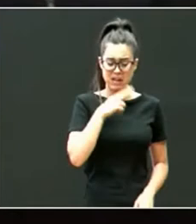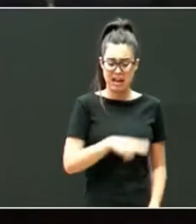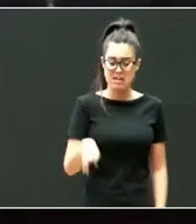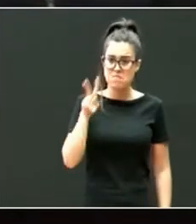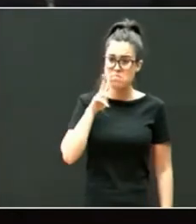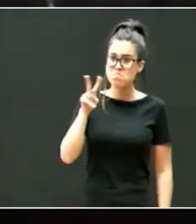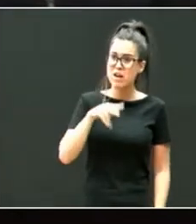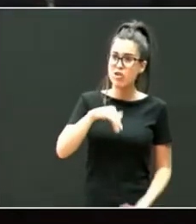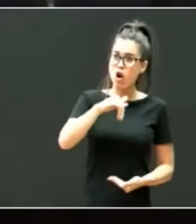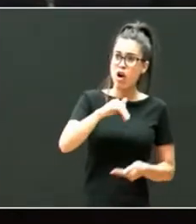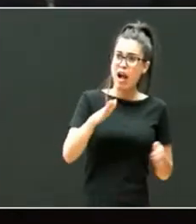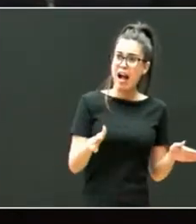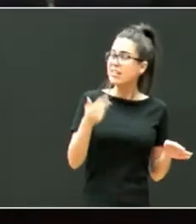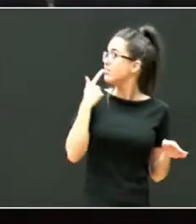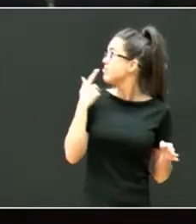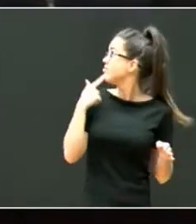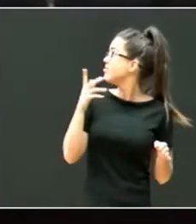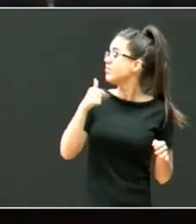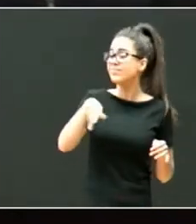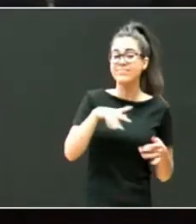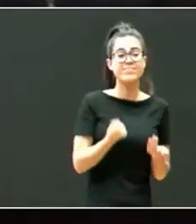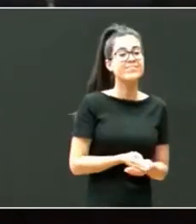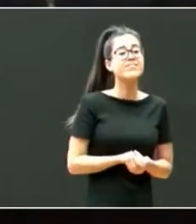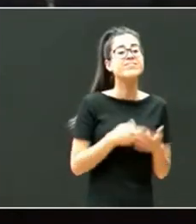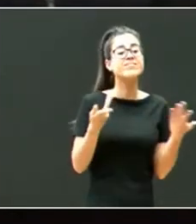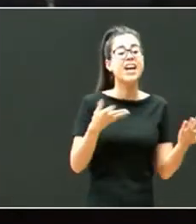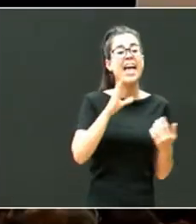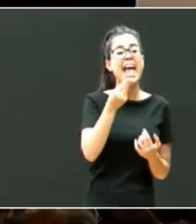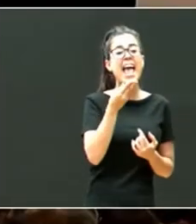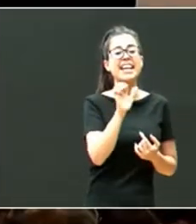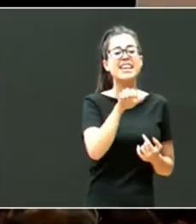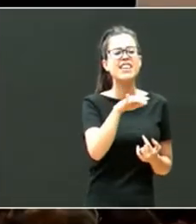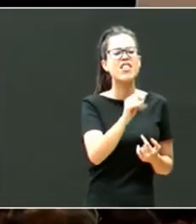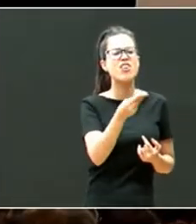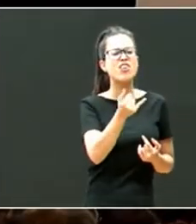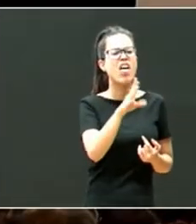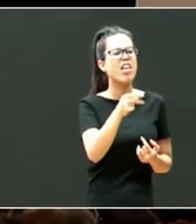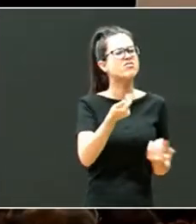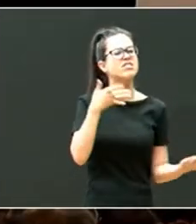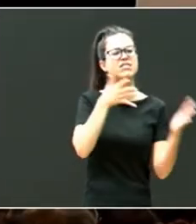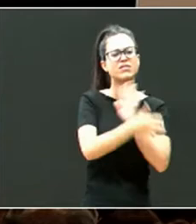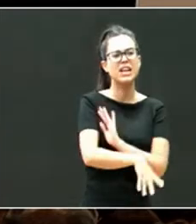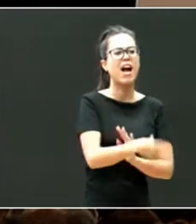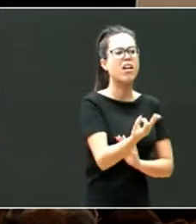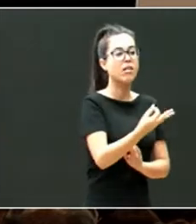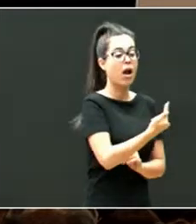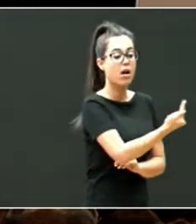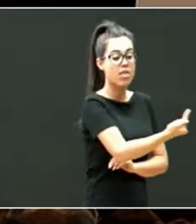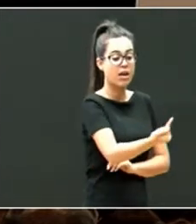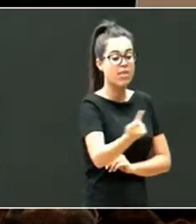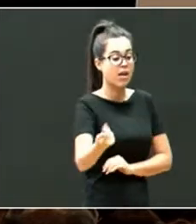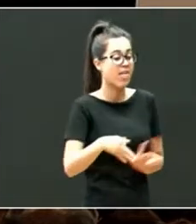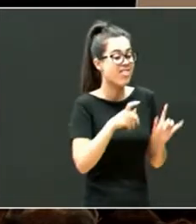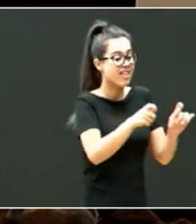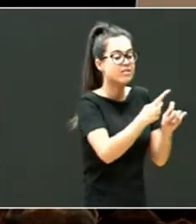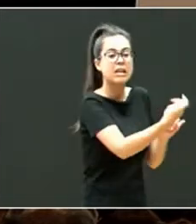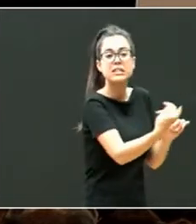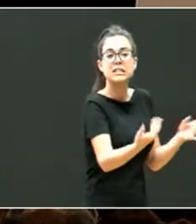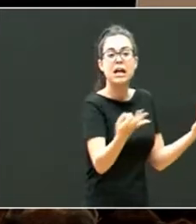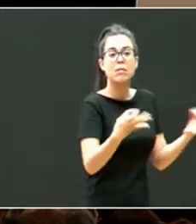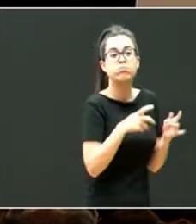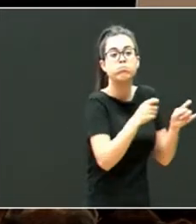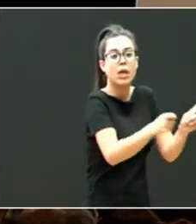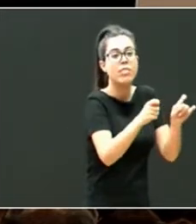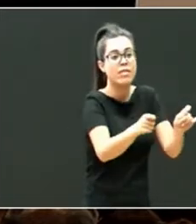as dois caixas equidade significa darle a cada persona o que necesita de acordo a seu contexto mentre que igualdade